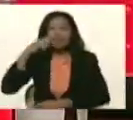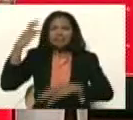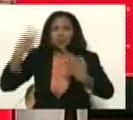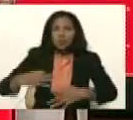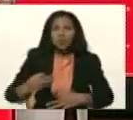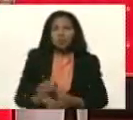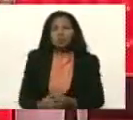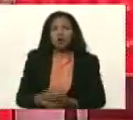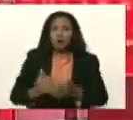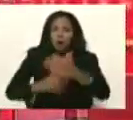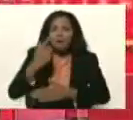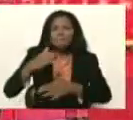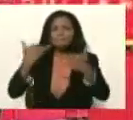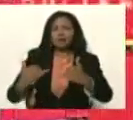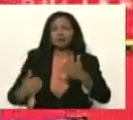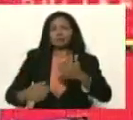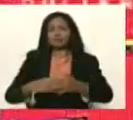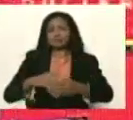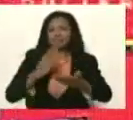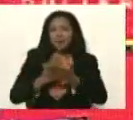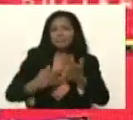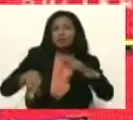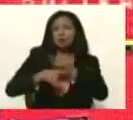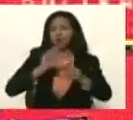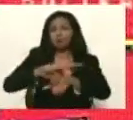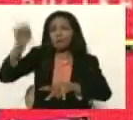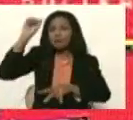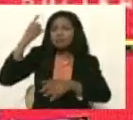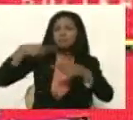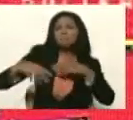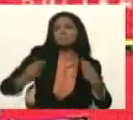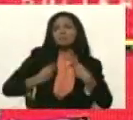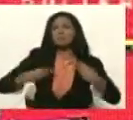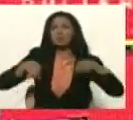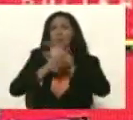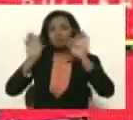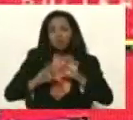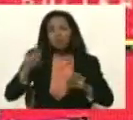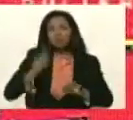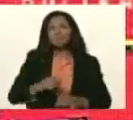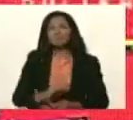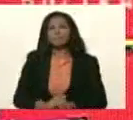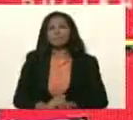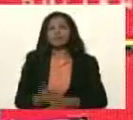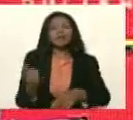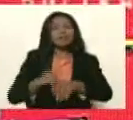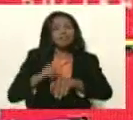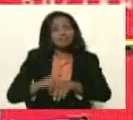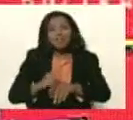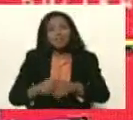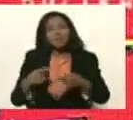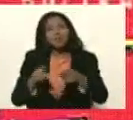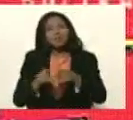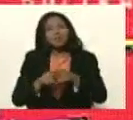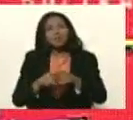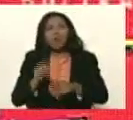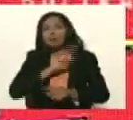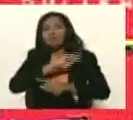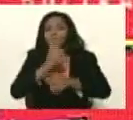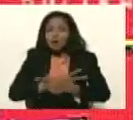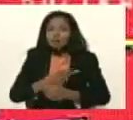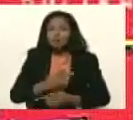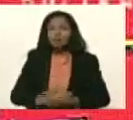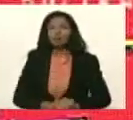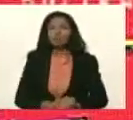ahora más que nunca porque hemos aprendido a vivir en tiempos duros